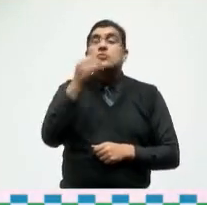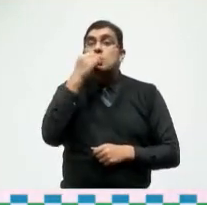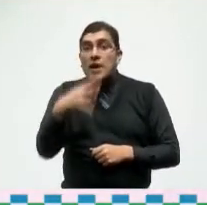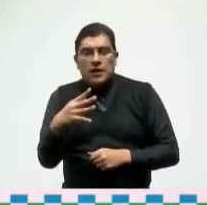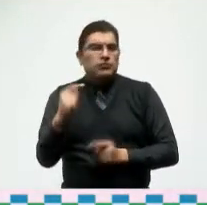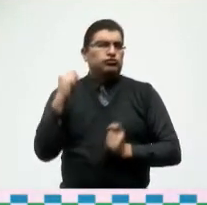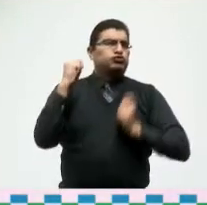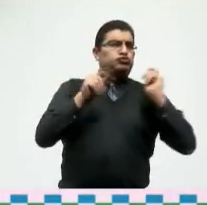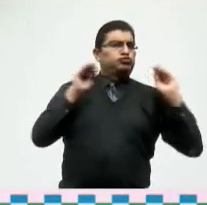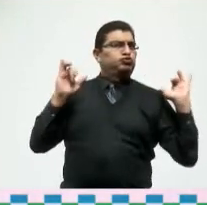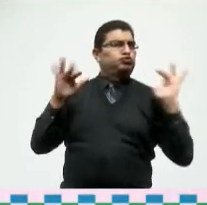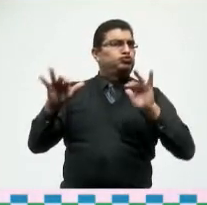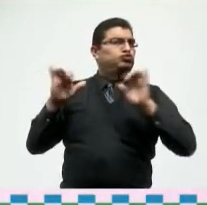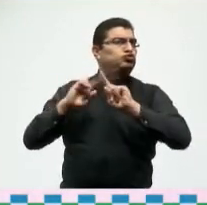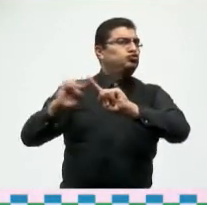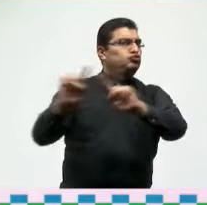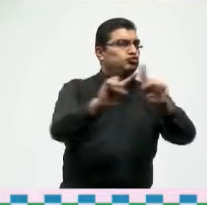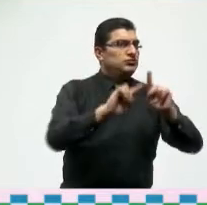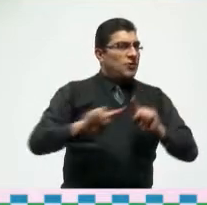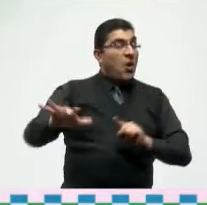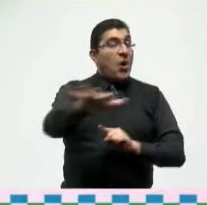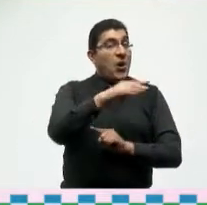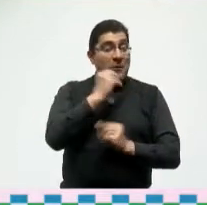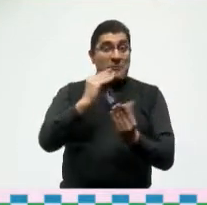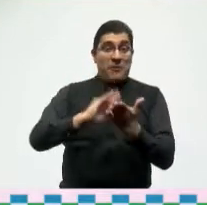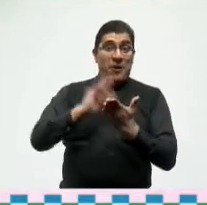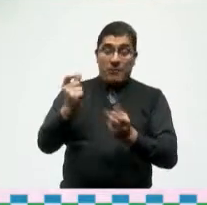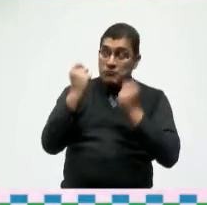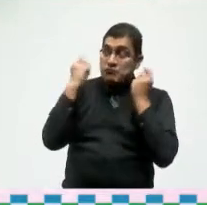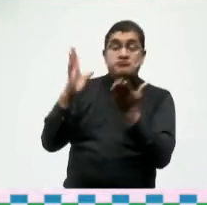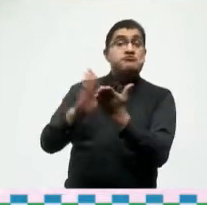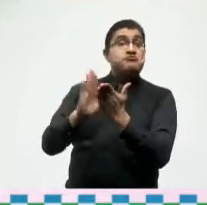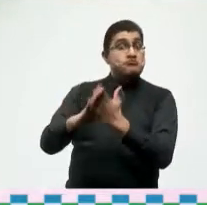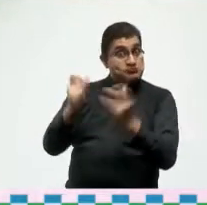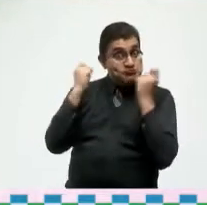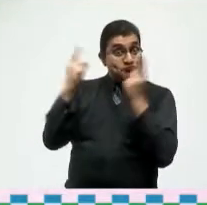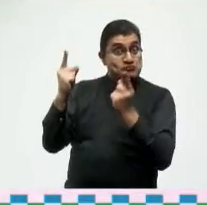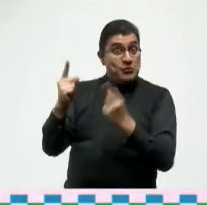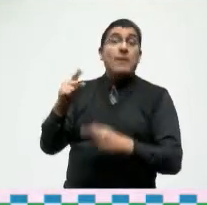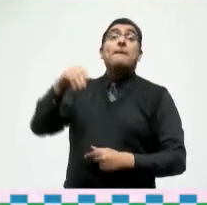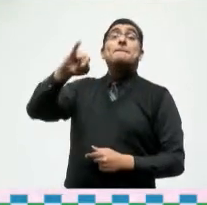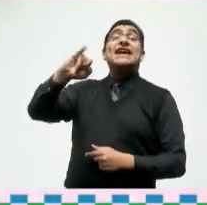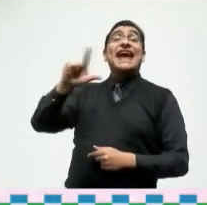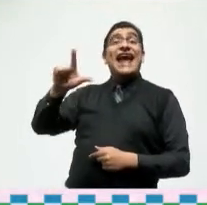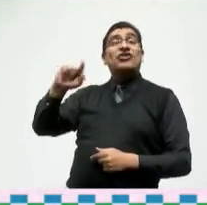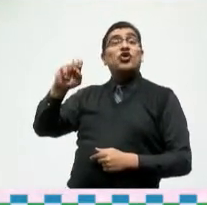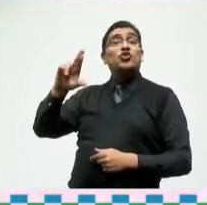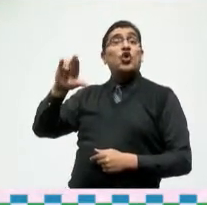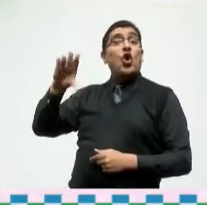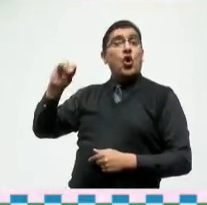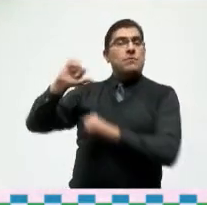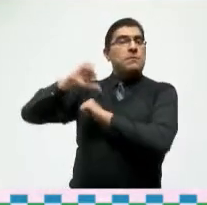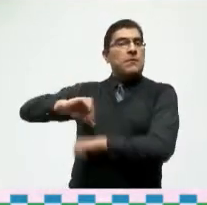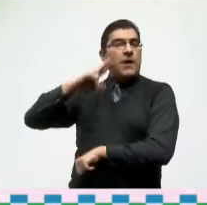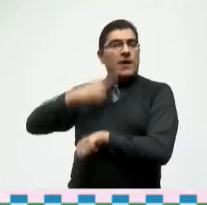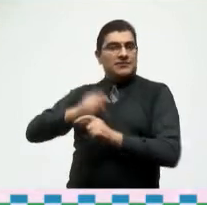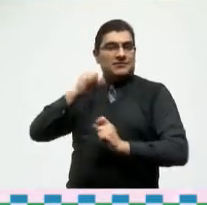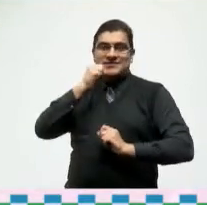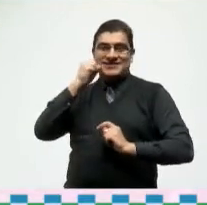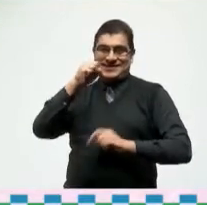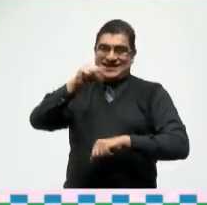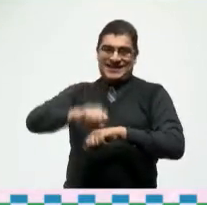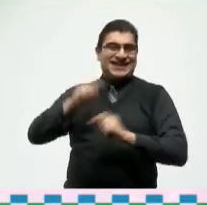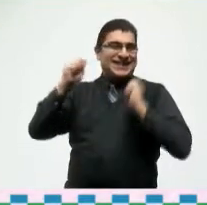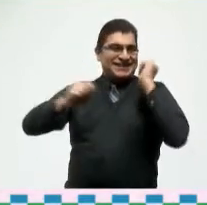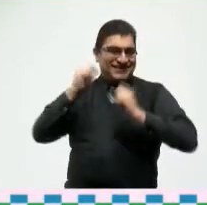por eso quiero en primer lugar agradecer y aplaudir la visión de don Miguel Torruco Marqués secretario de turismo del